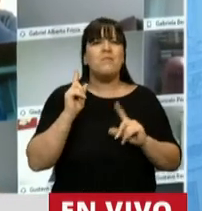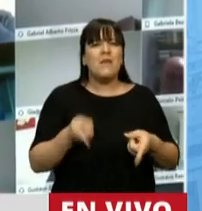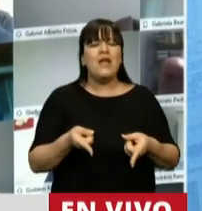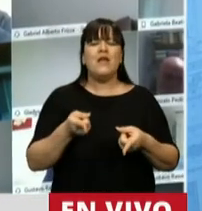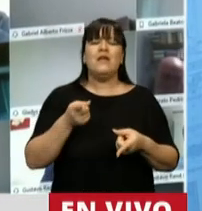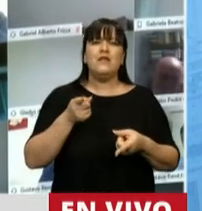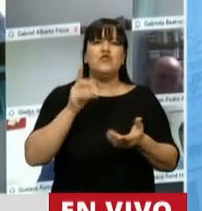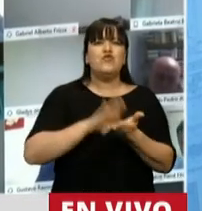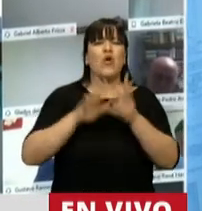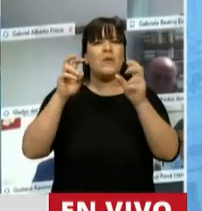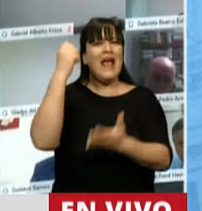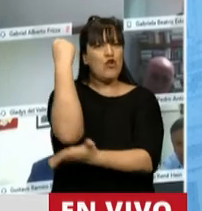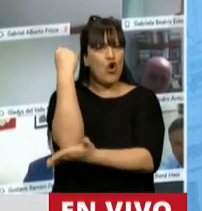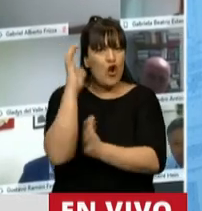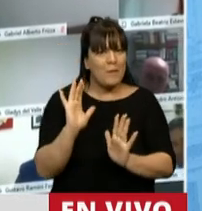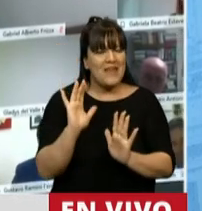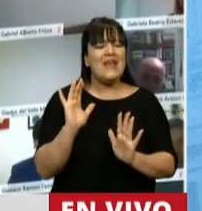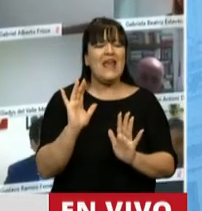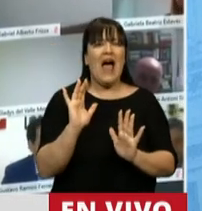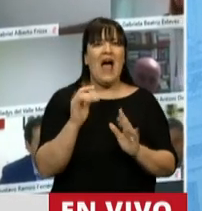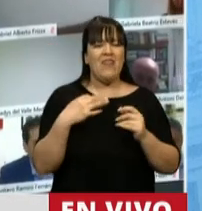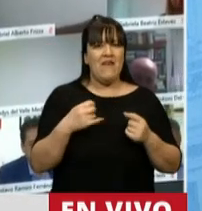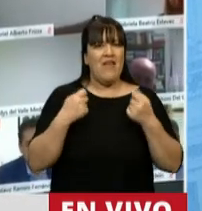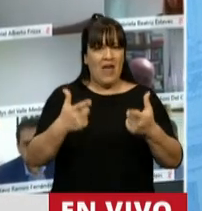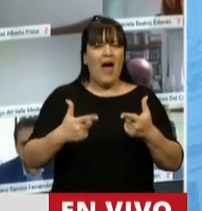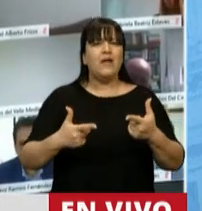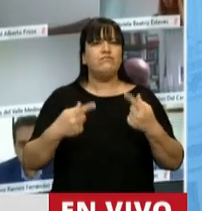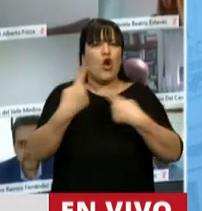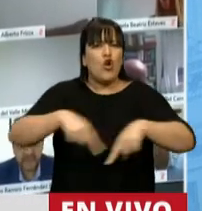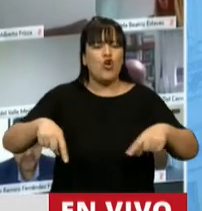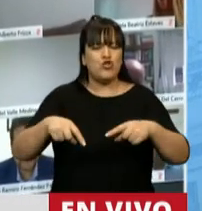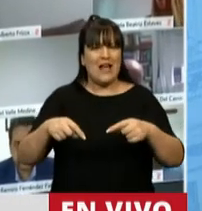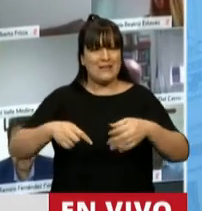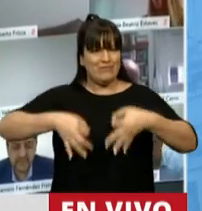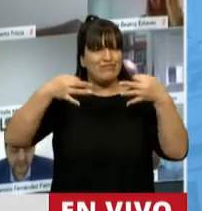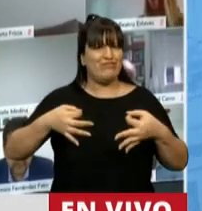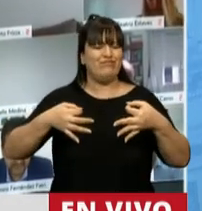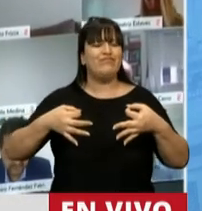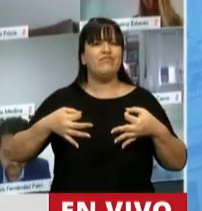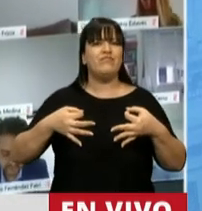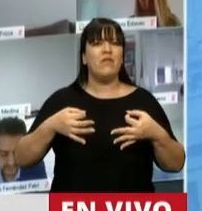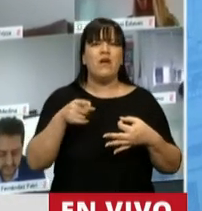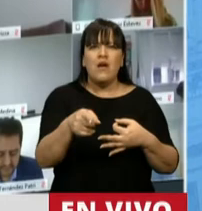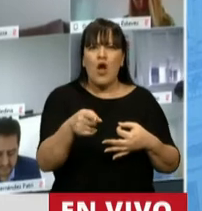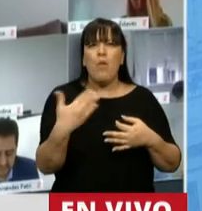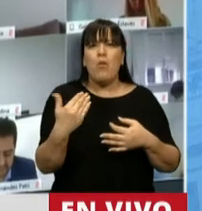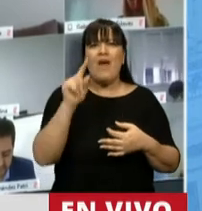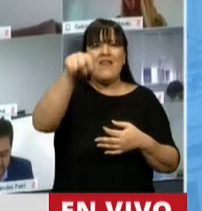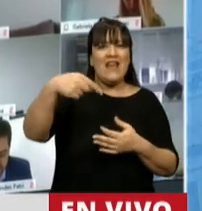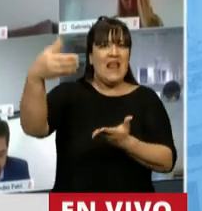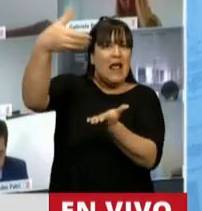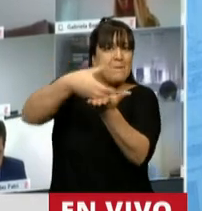económica le tenemos que dar certidumbre. Certidumbre es posibilitar que puedan venir las